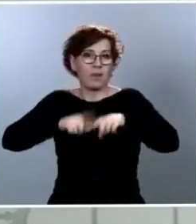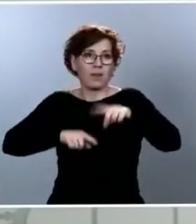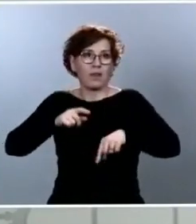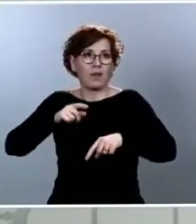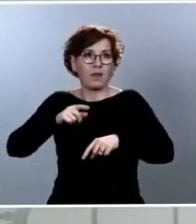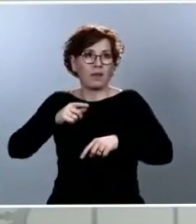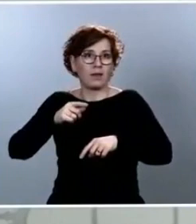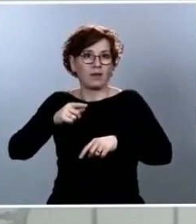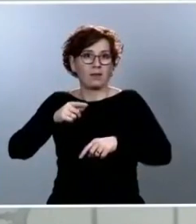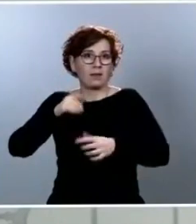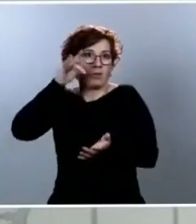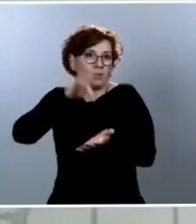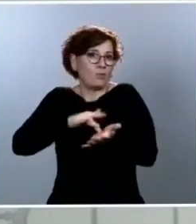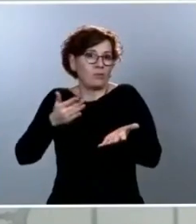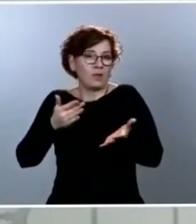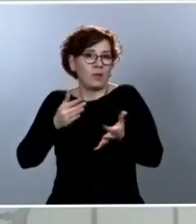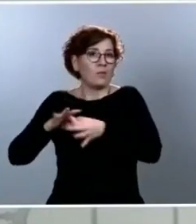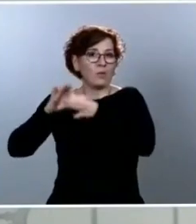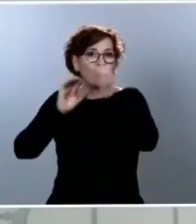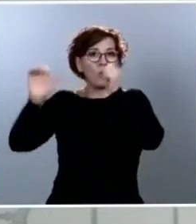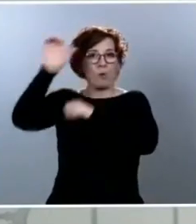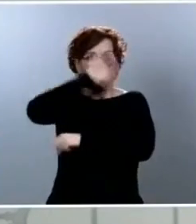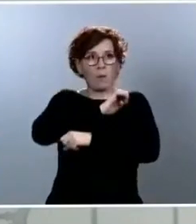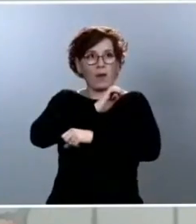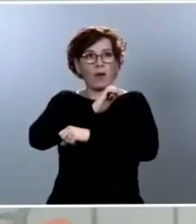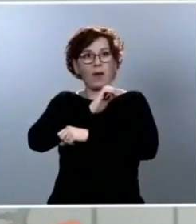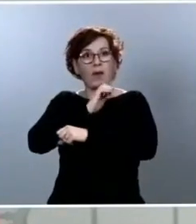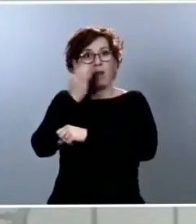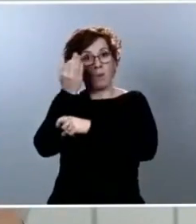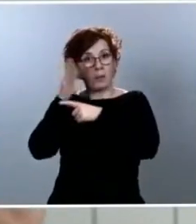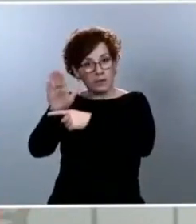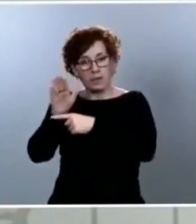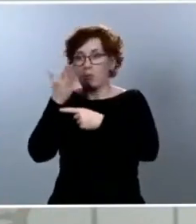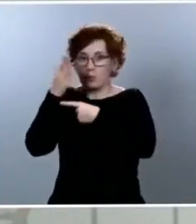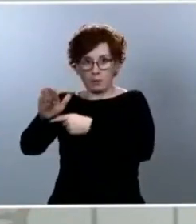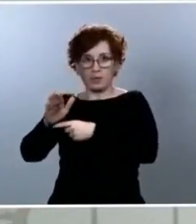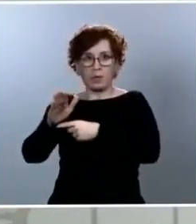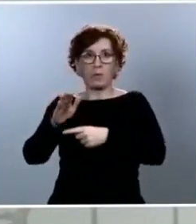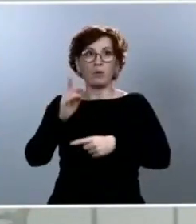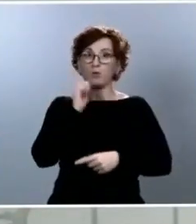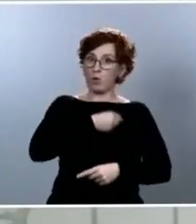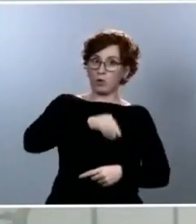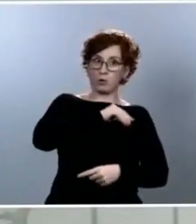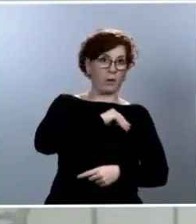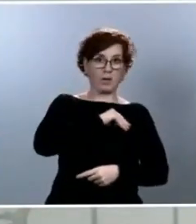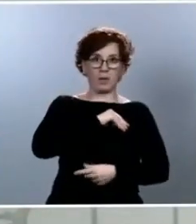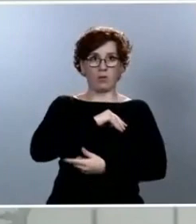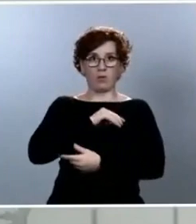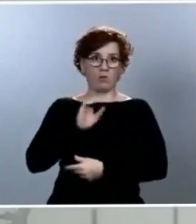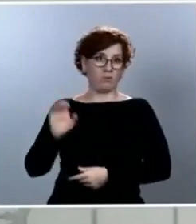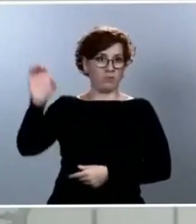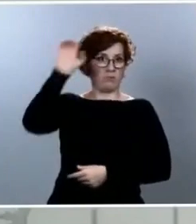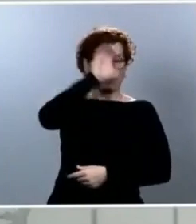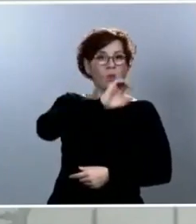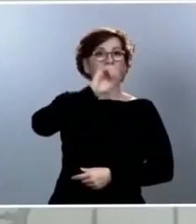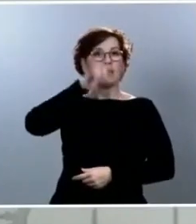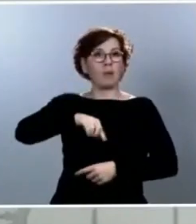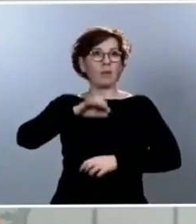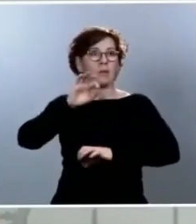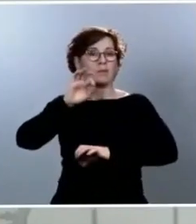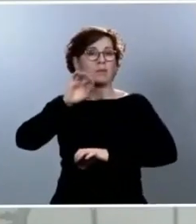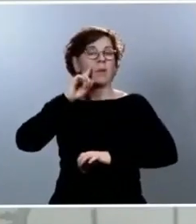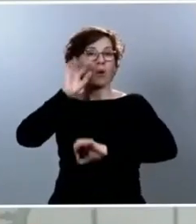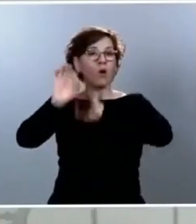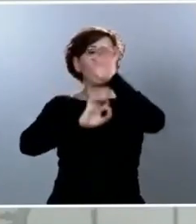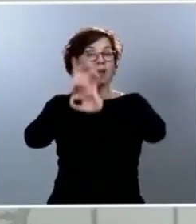evidente, no solamente en España, sino en el conjunto de países y, digamos, en los organismos internacionales, cuando hacen sus previsiones, pues plantean